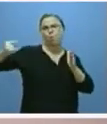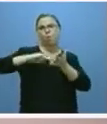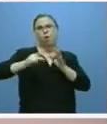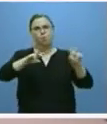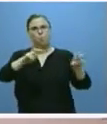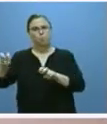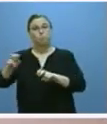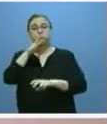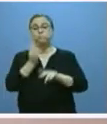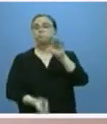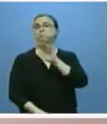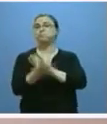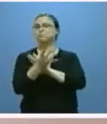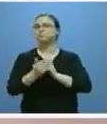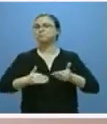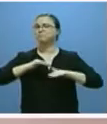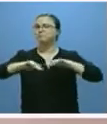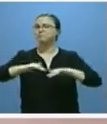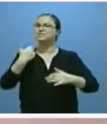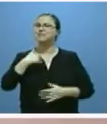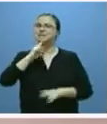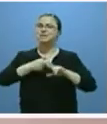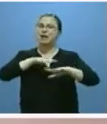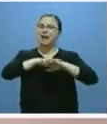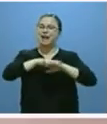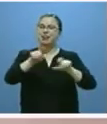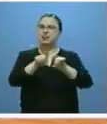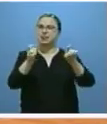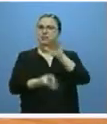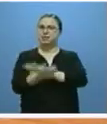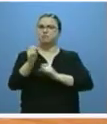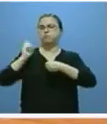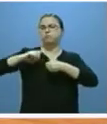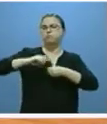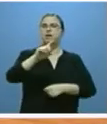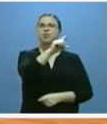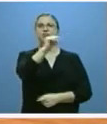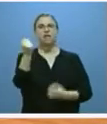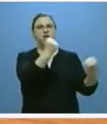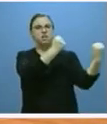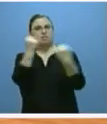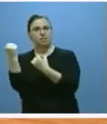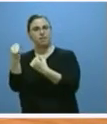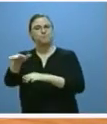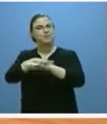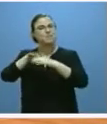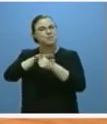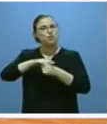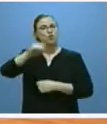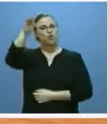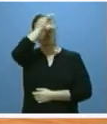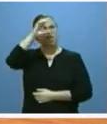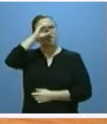Para ello se ha puesto en marcha la red de emprendimiento de la que ya forman parte más de 100 entidades e instituciones del ámbito de la ciencia y la innovación.